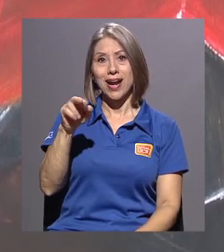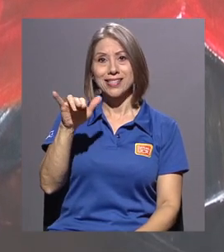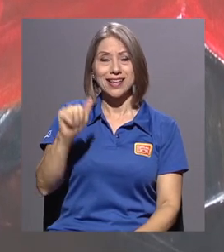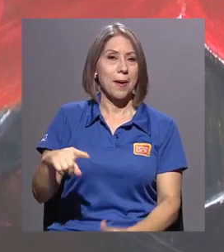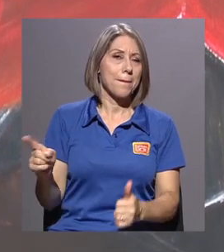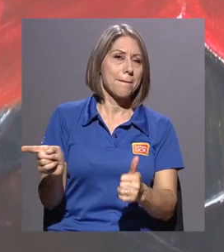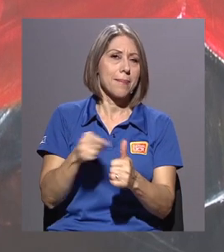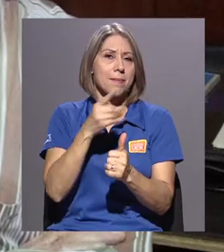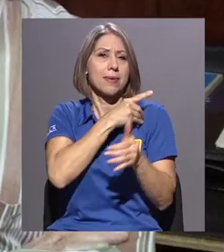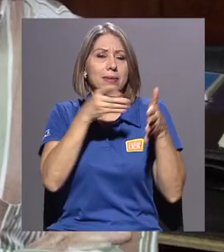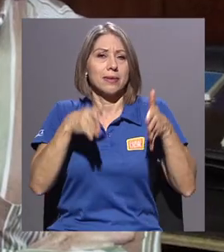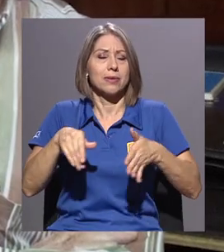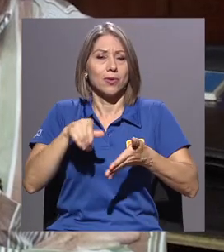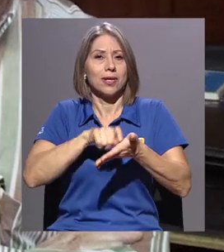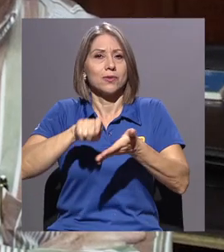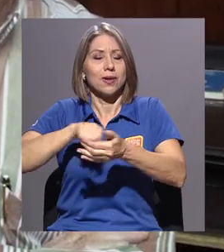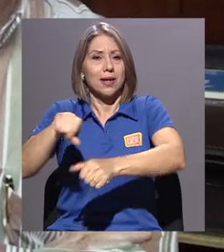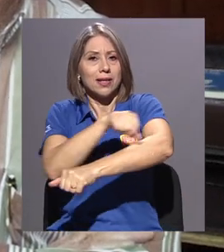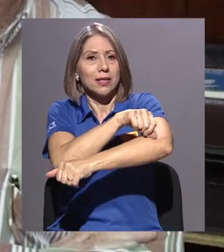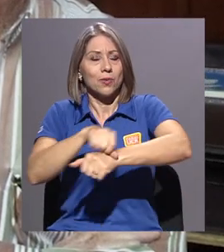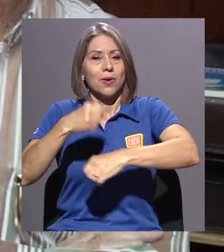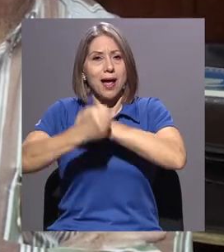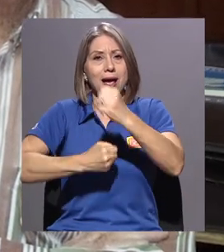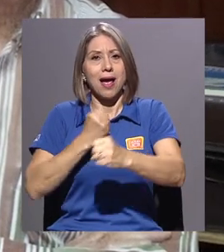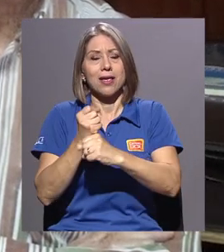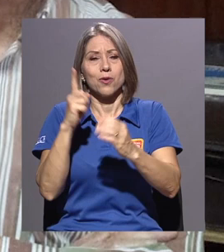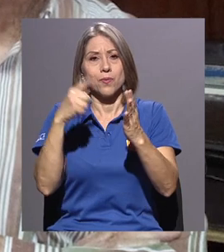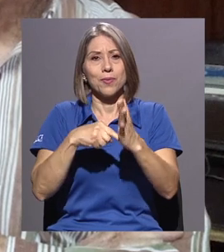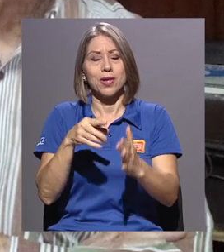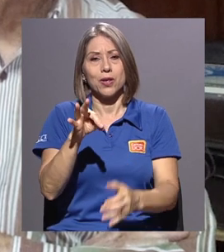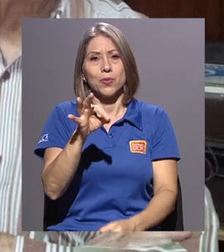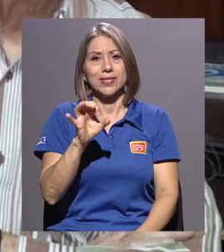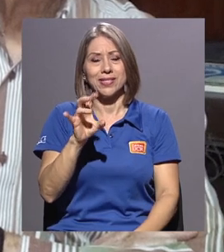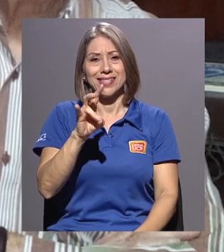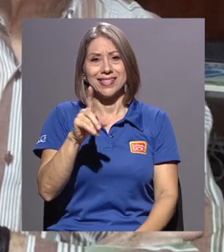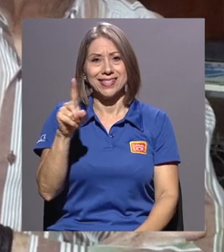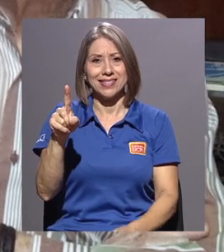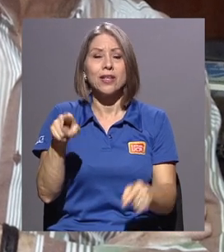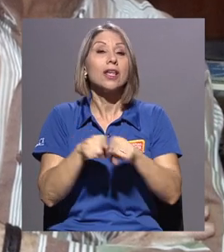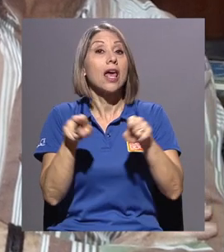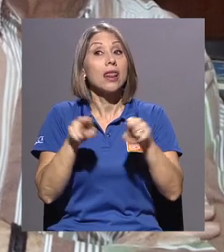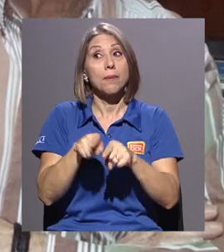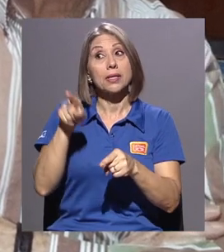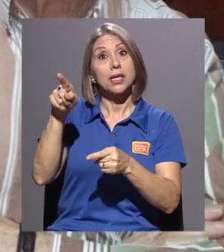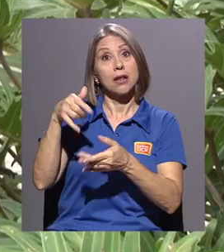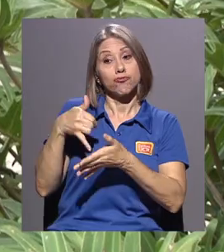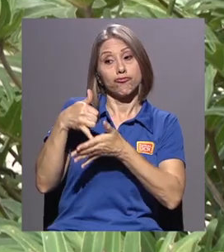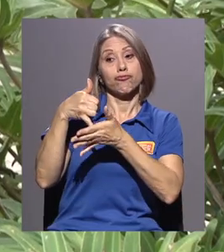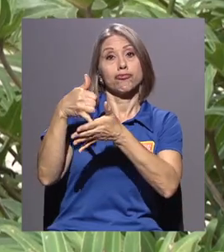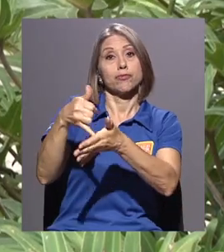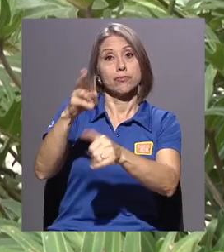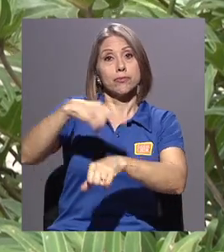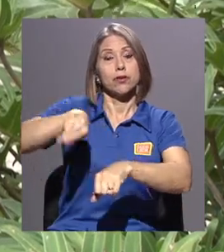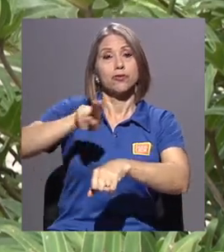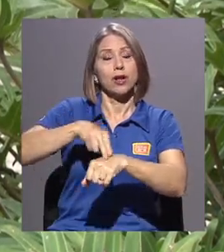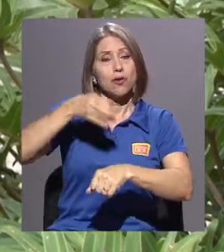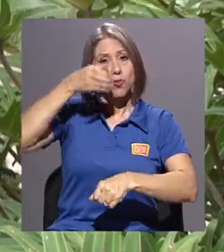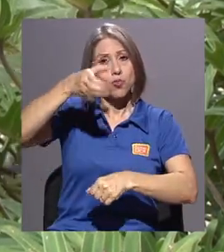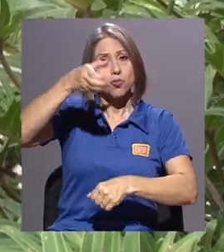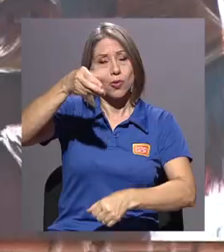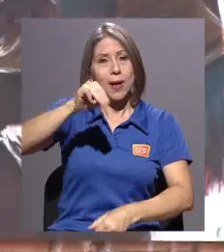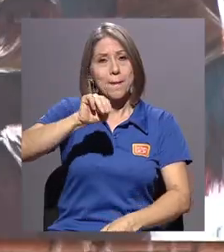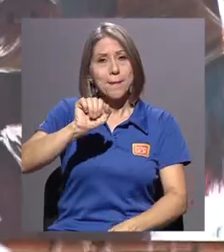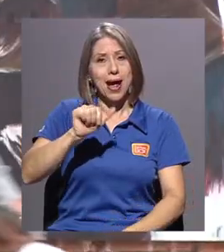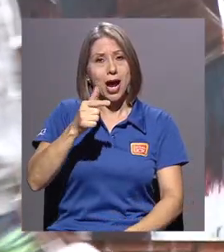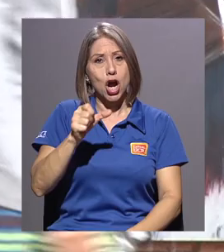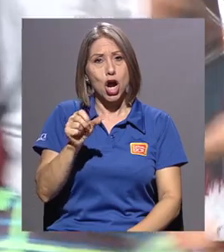Escuela de Arquitectura en el año 1971 y además fue galardonado con el Premio Nacional de Cultura Magón